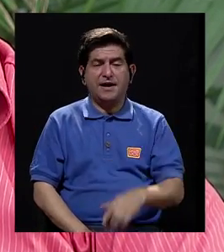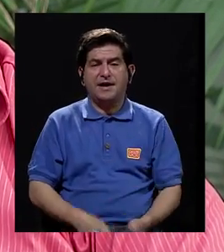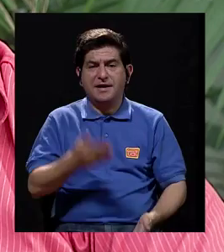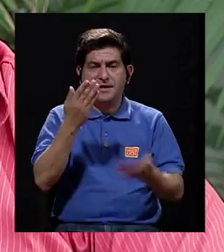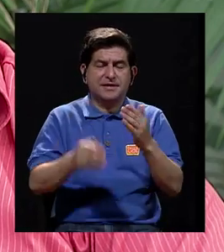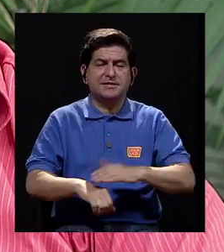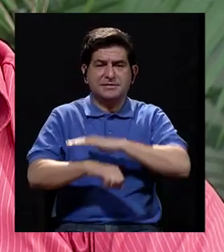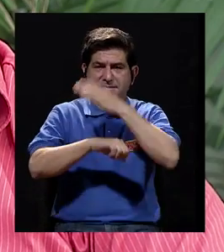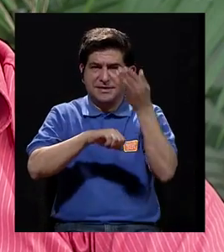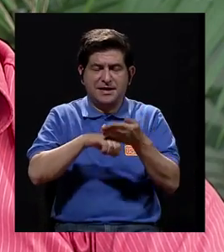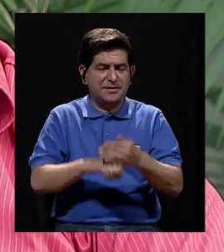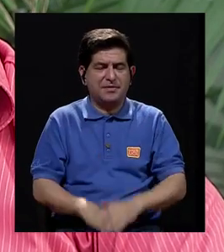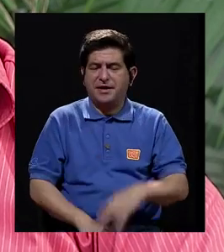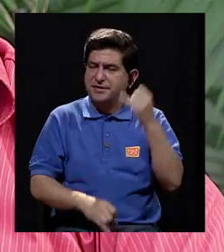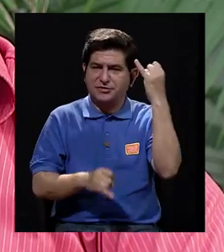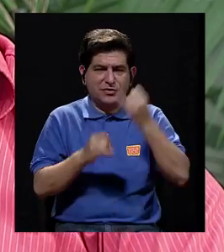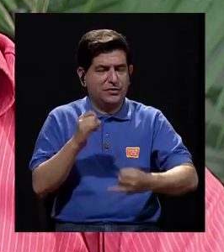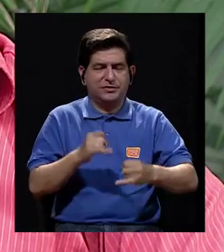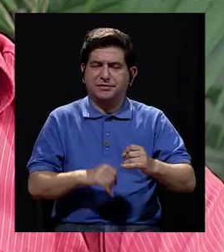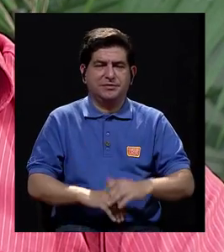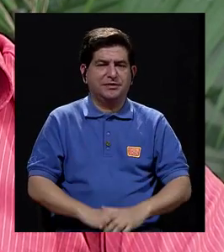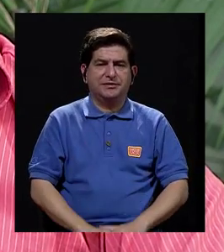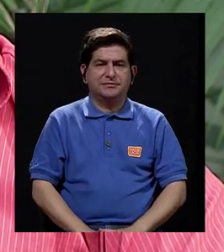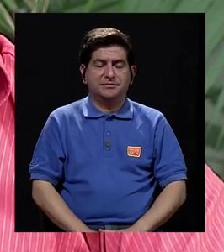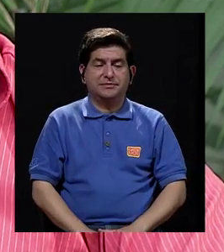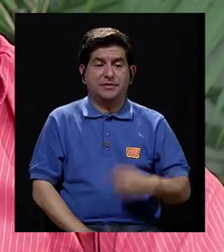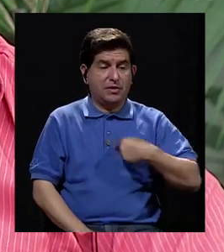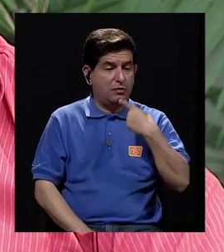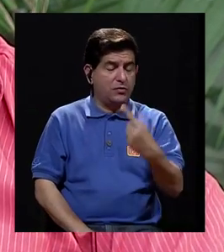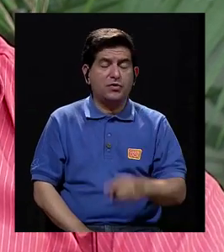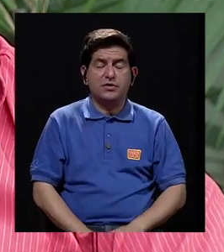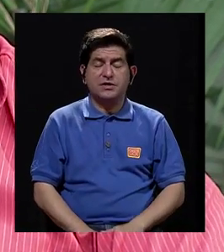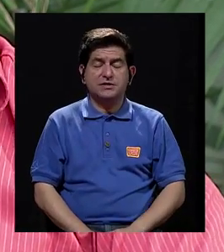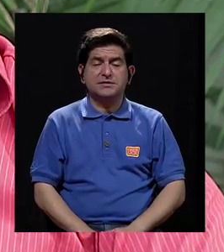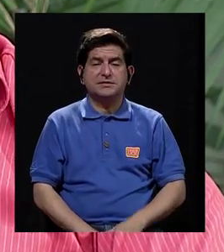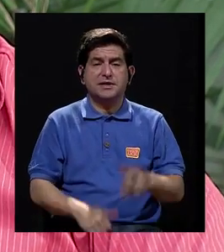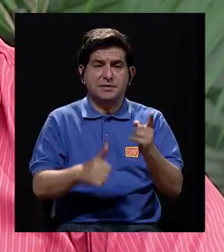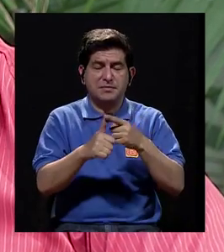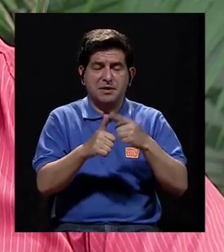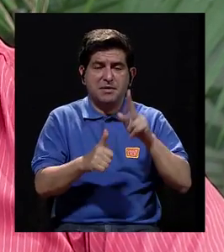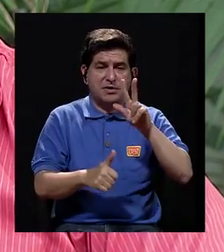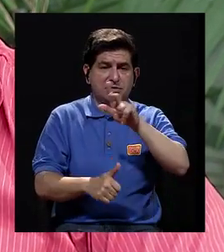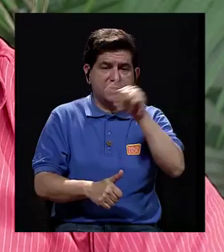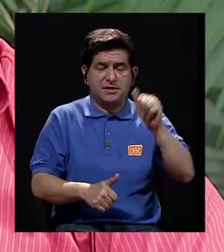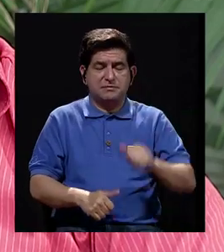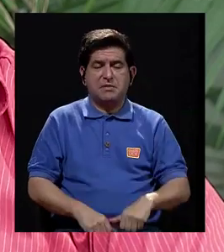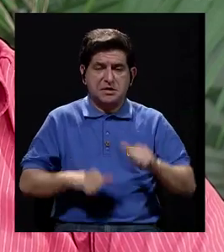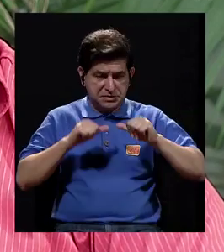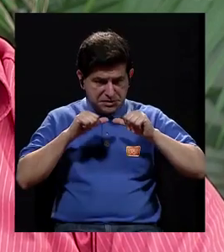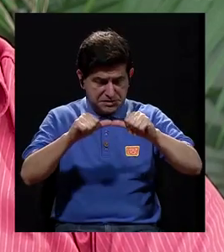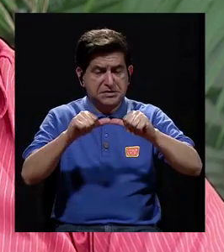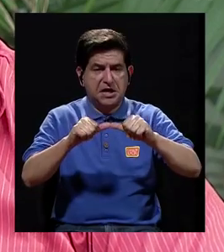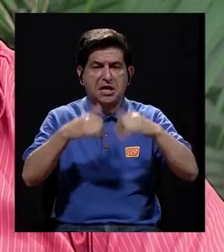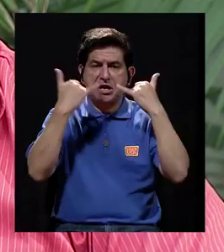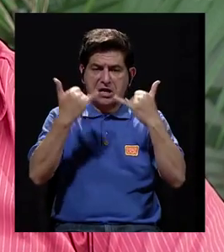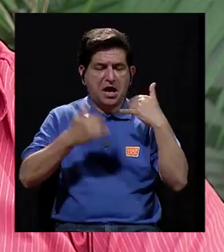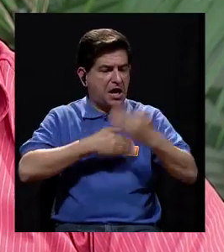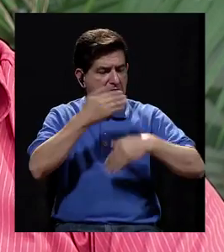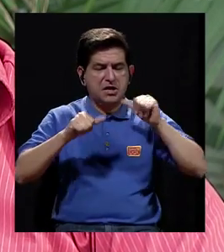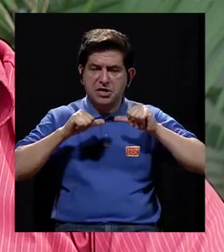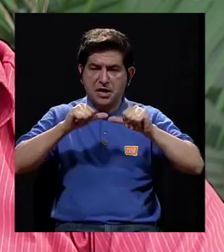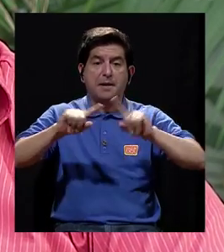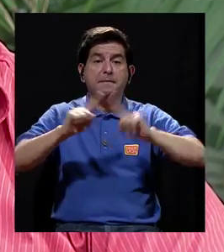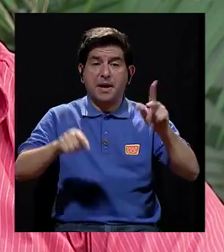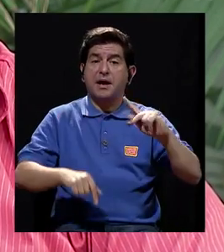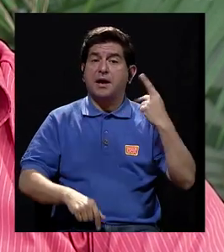mayoría cantidad de embarazos. Uno dice que superado el primer trimestre, prácticamente el embarazo va, ¿verdad? Ya va en